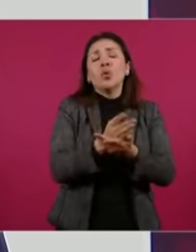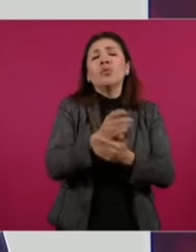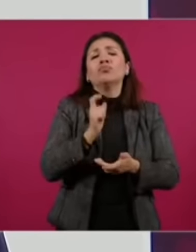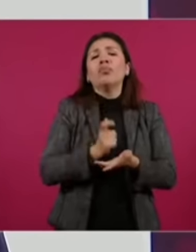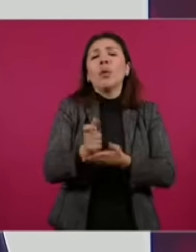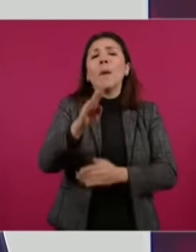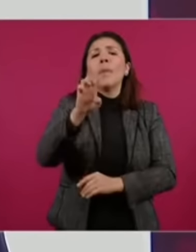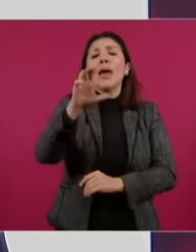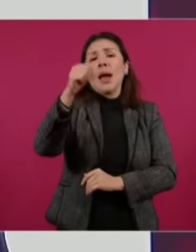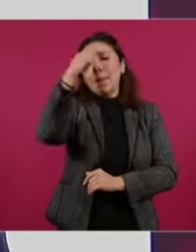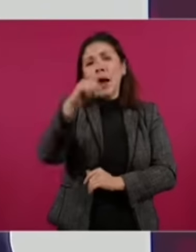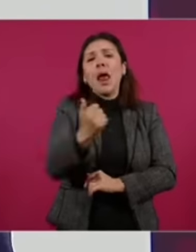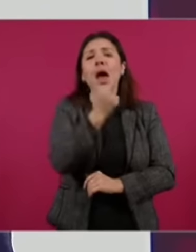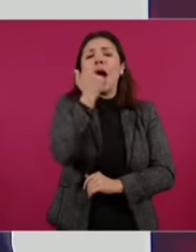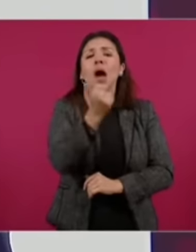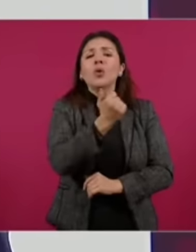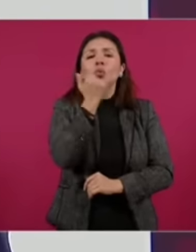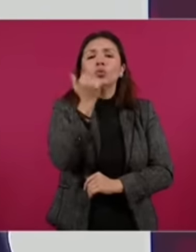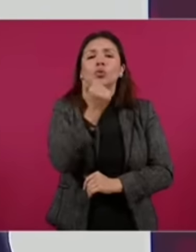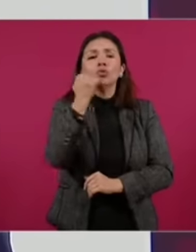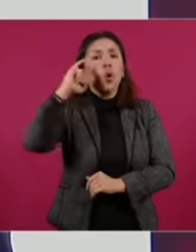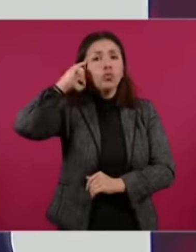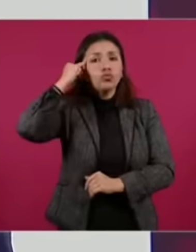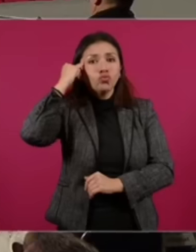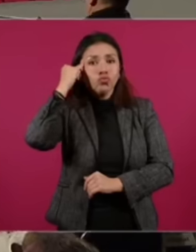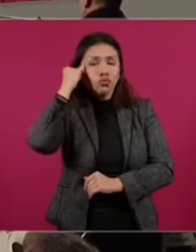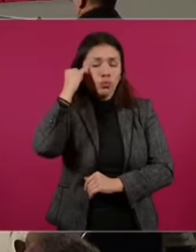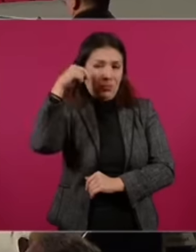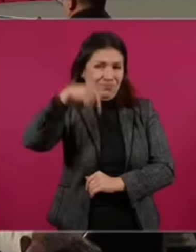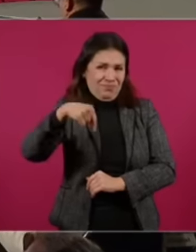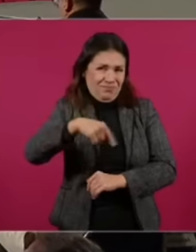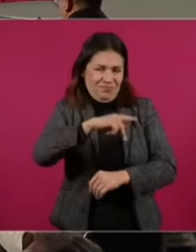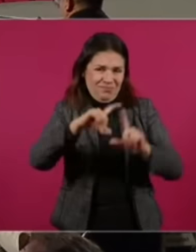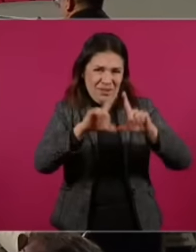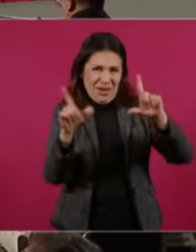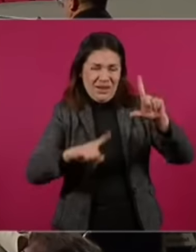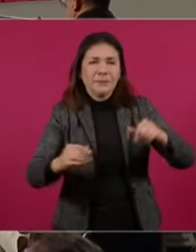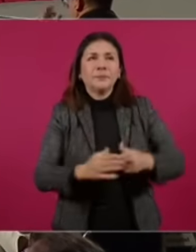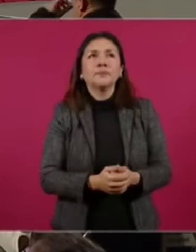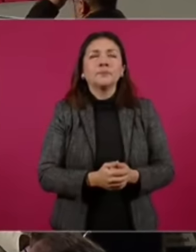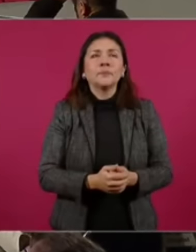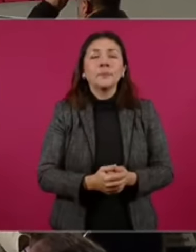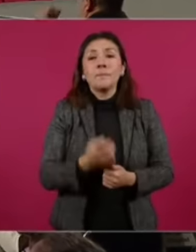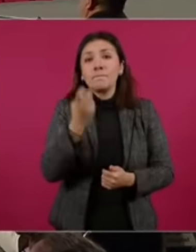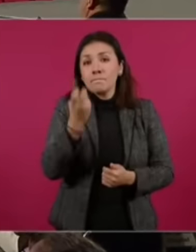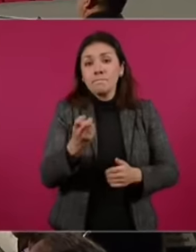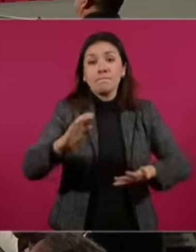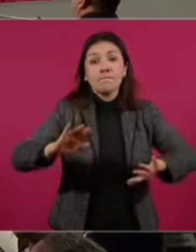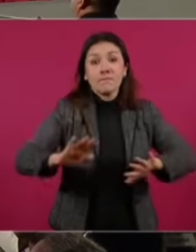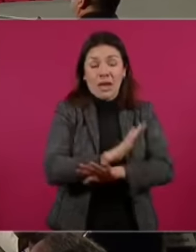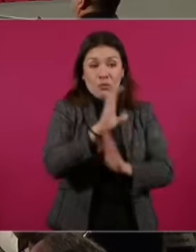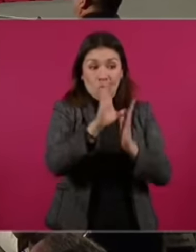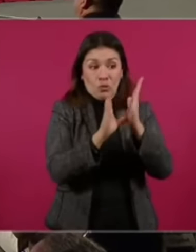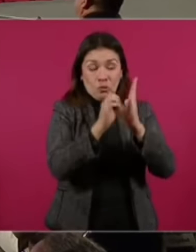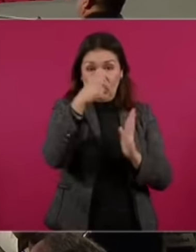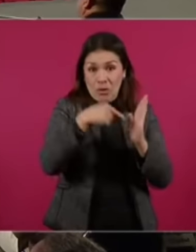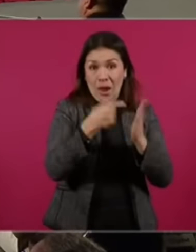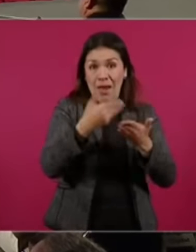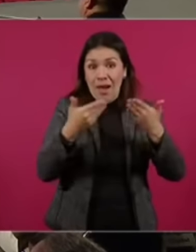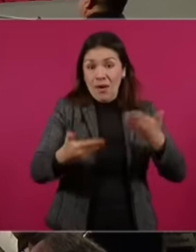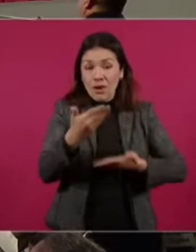para estudiantes indígenas en el país. La modificación constitucional que se propone